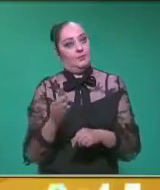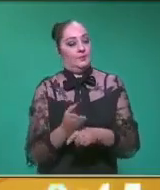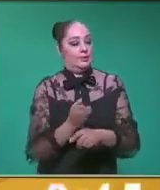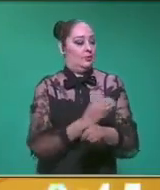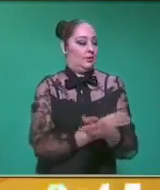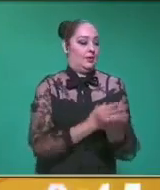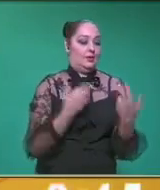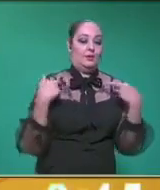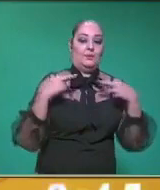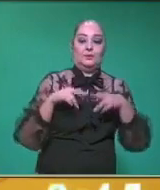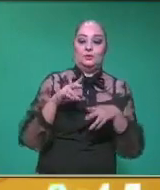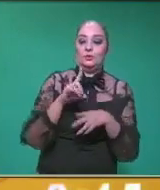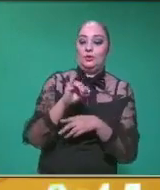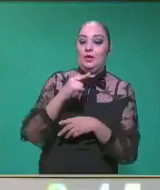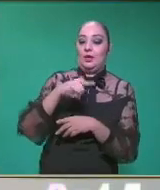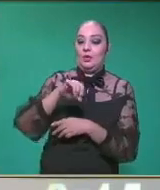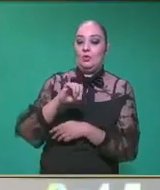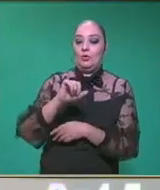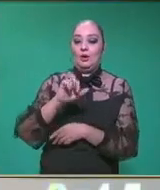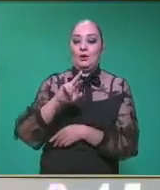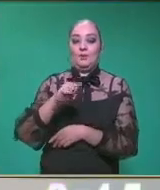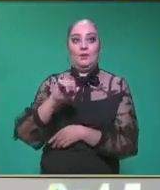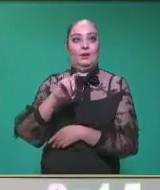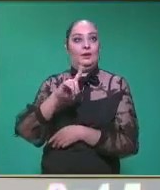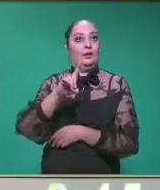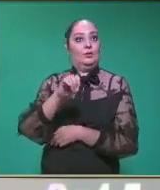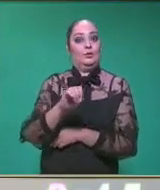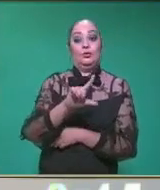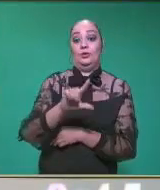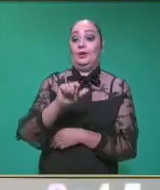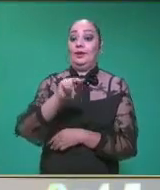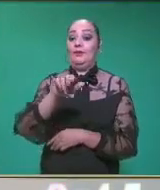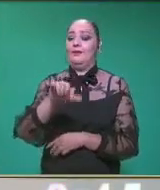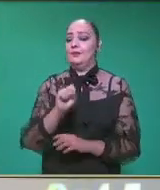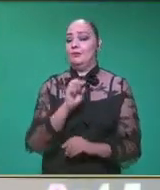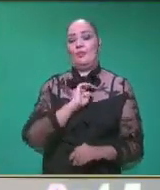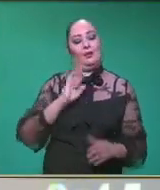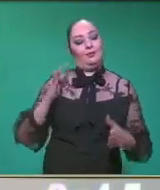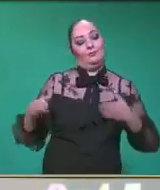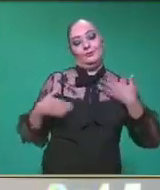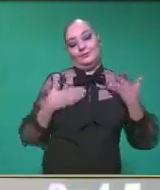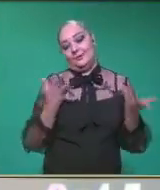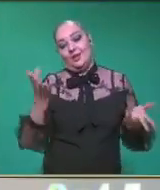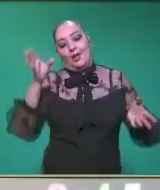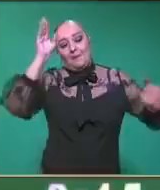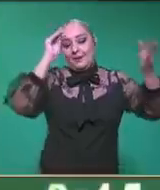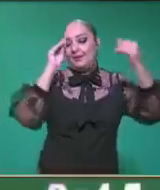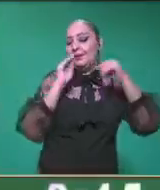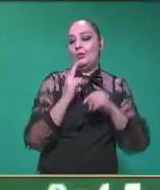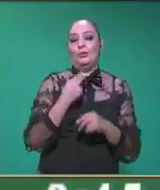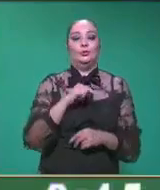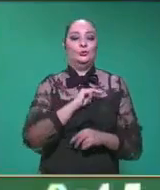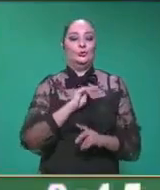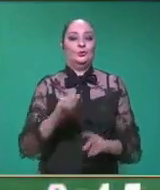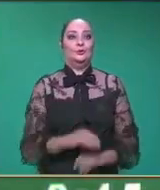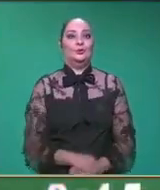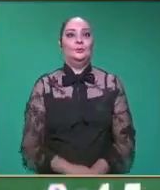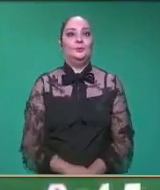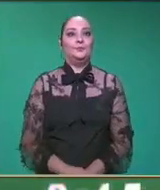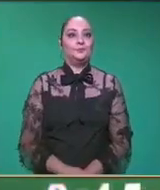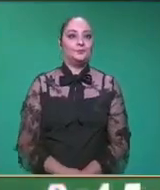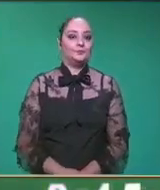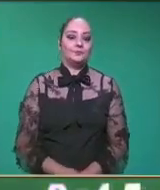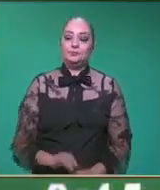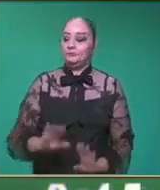el profesor Diego Armando Llanas, Ávila, se diviertan y pues aprendan junto con nosotros. Muy bien, pues el día de hoy,